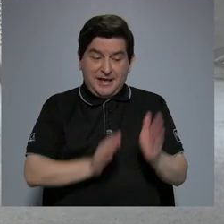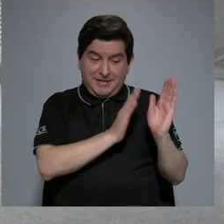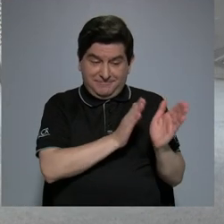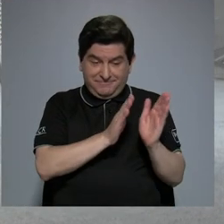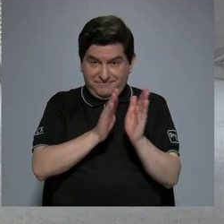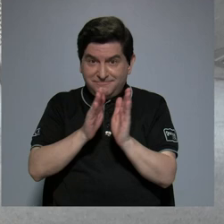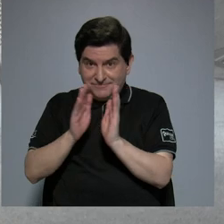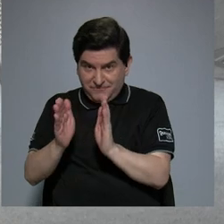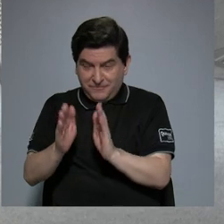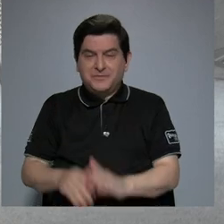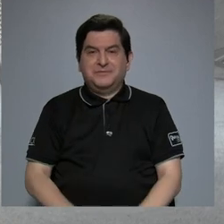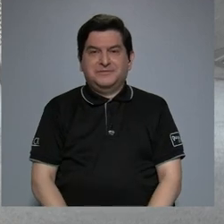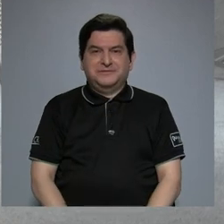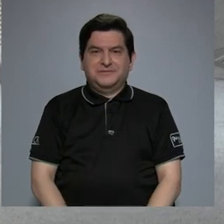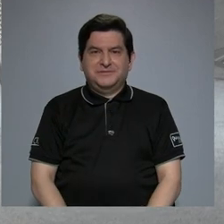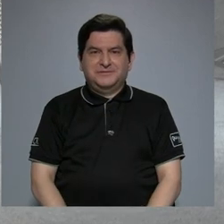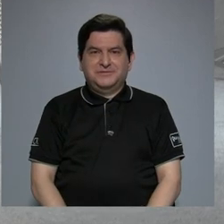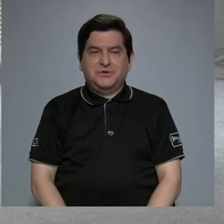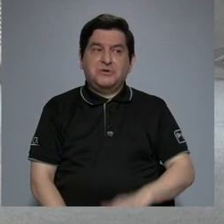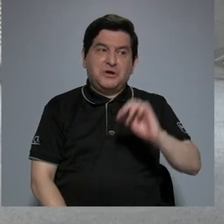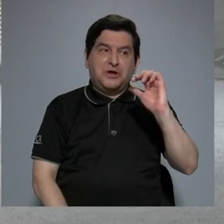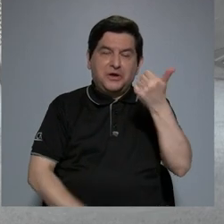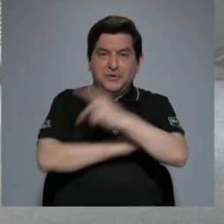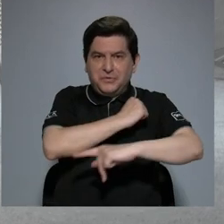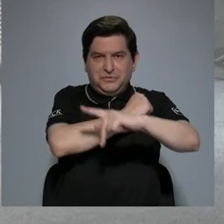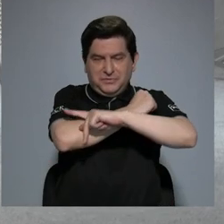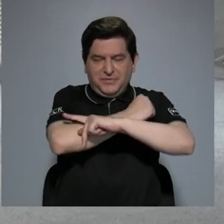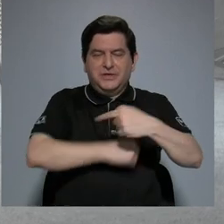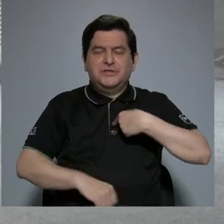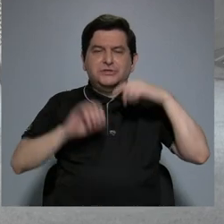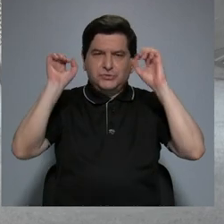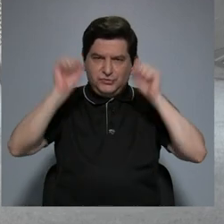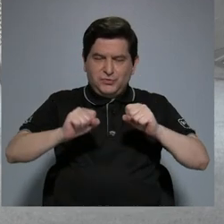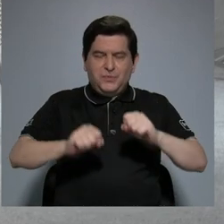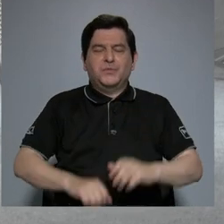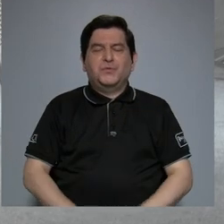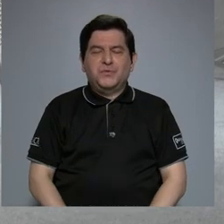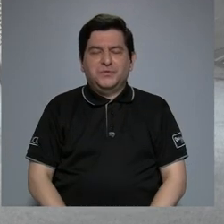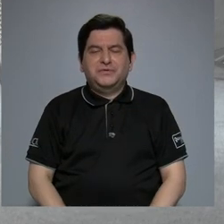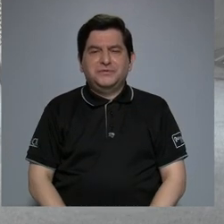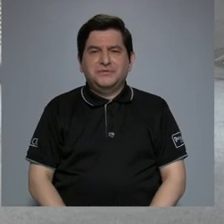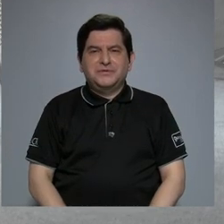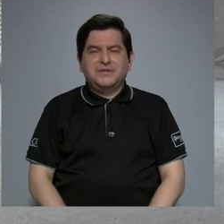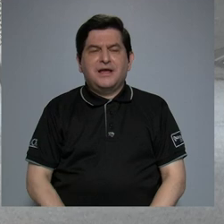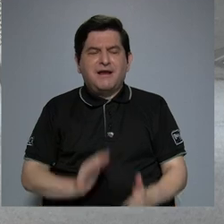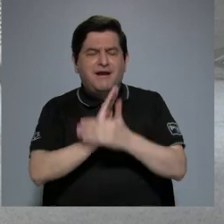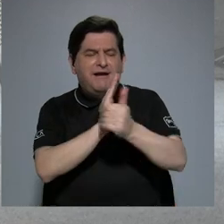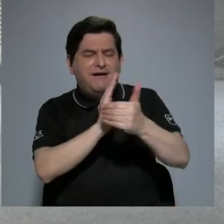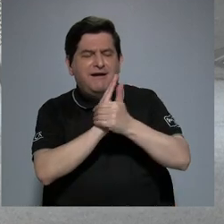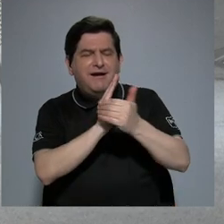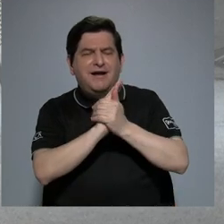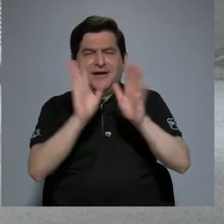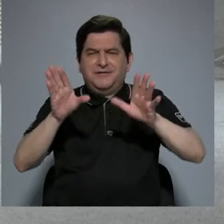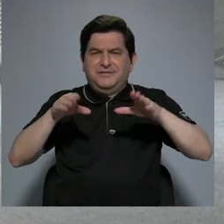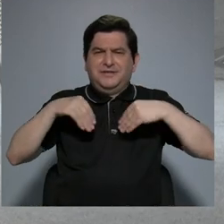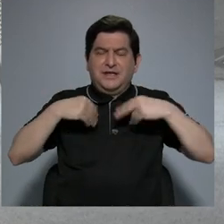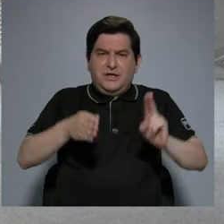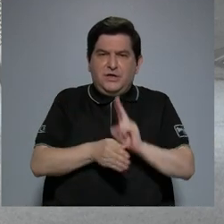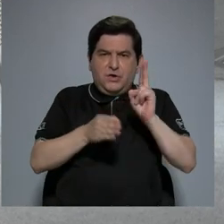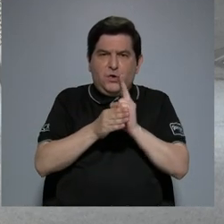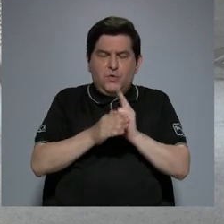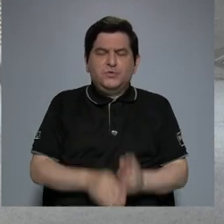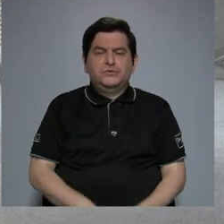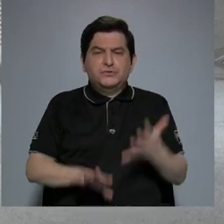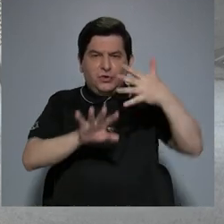en el extranjero, pude adquirir destrezas sobre el uso e